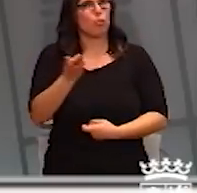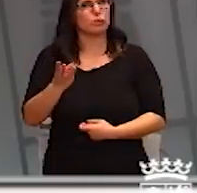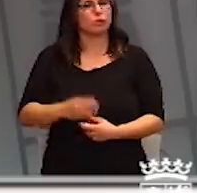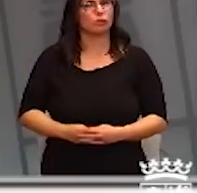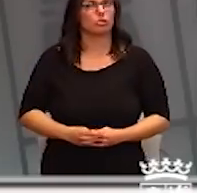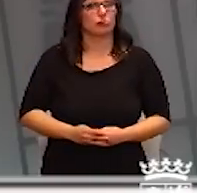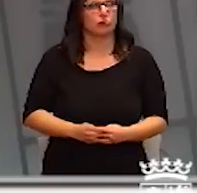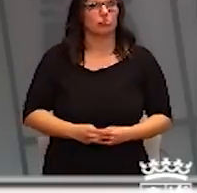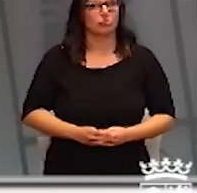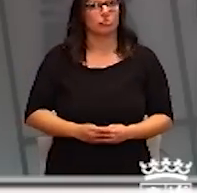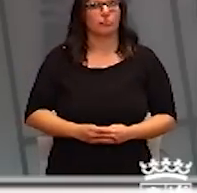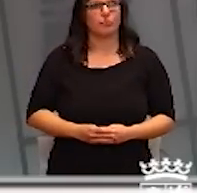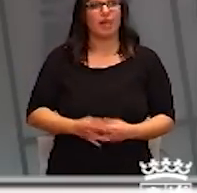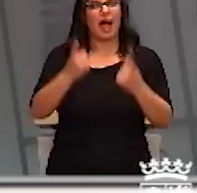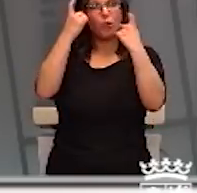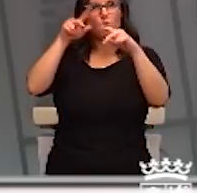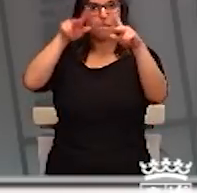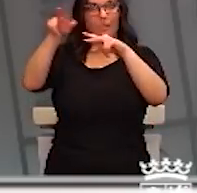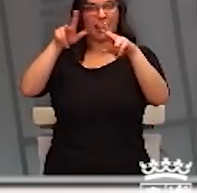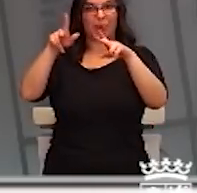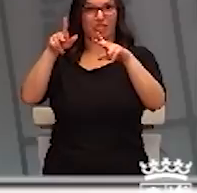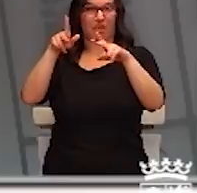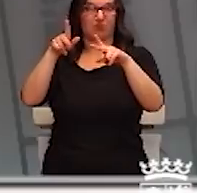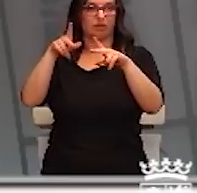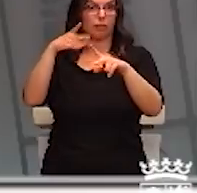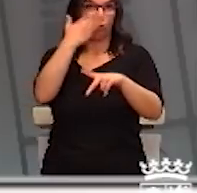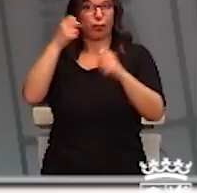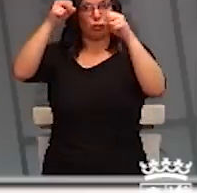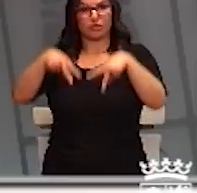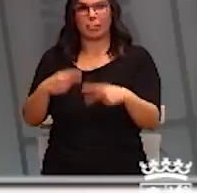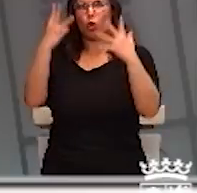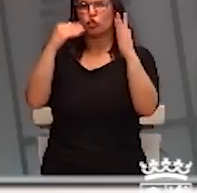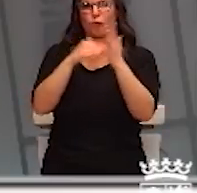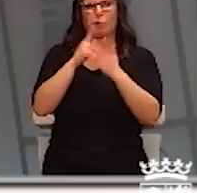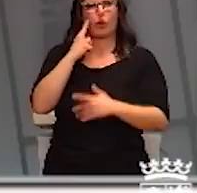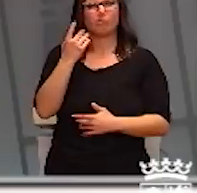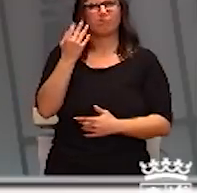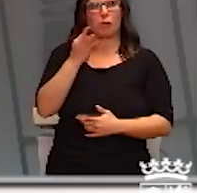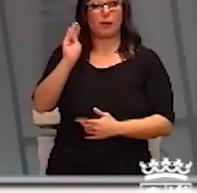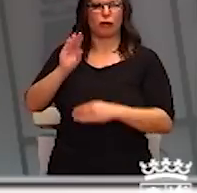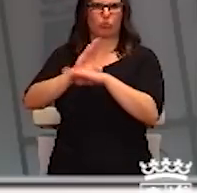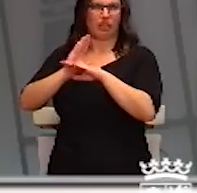8.000 me parece que había 8.000 me parece que nos ha comentado la consejera de Educación. Sí,